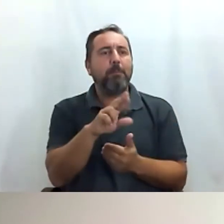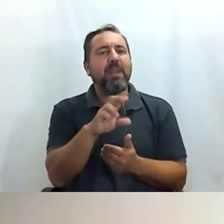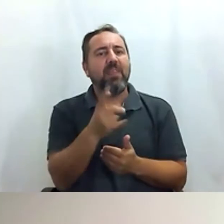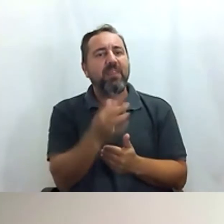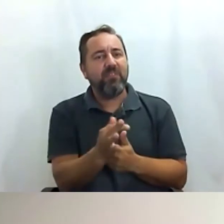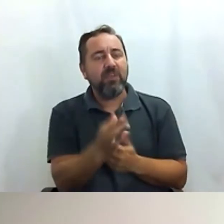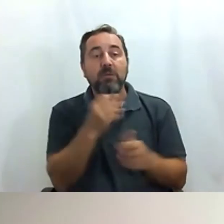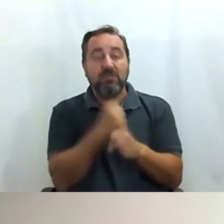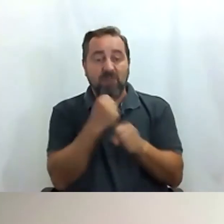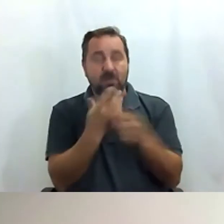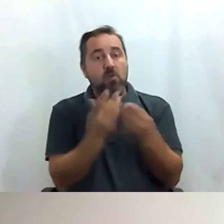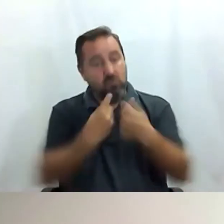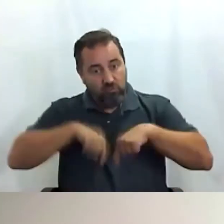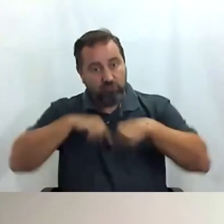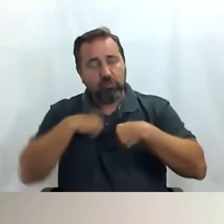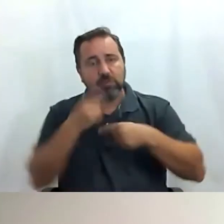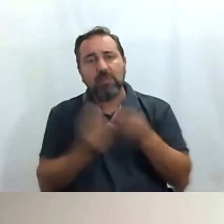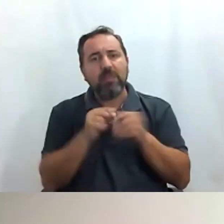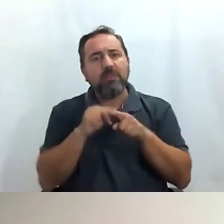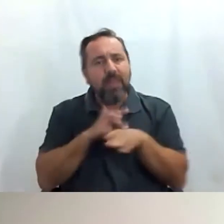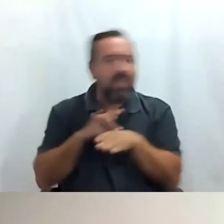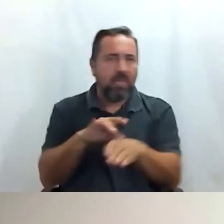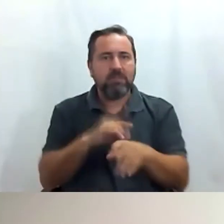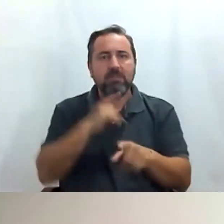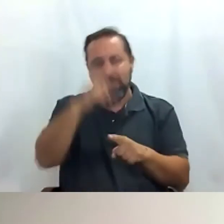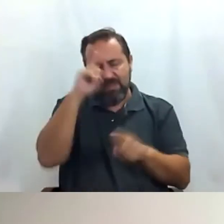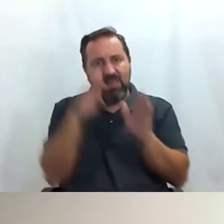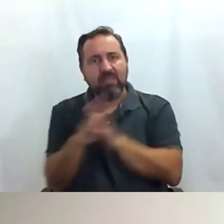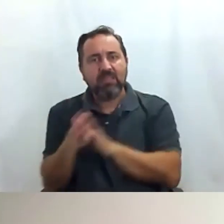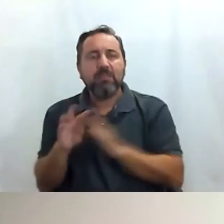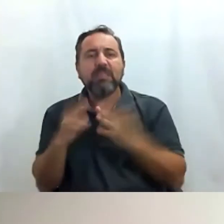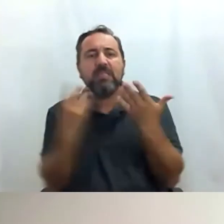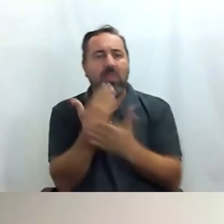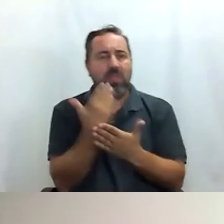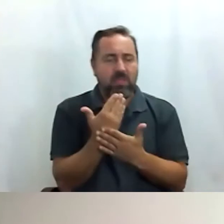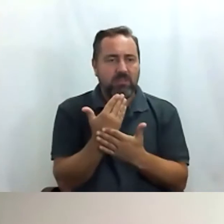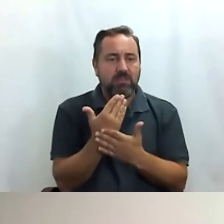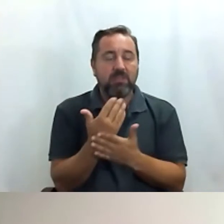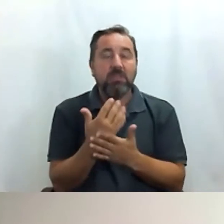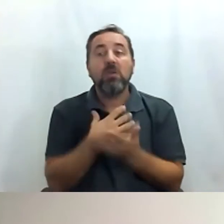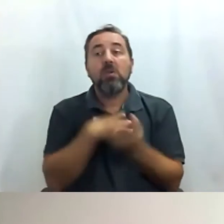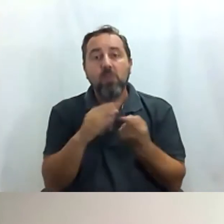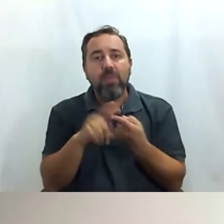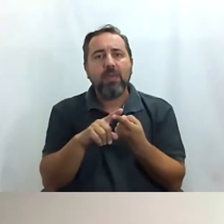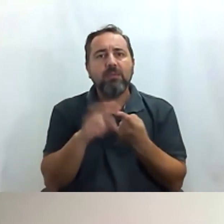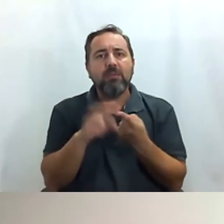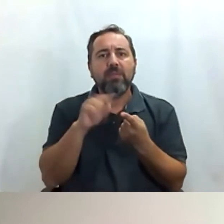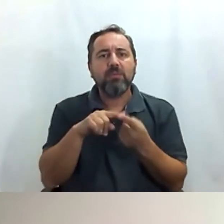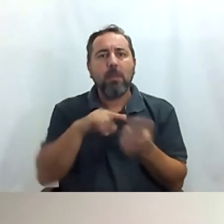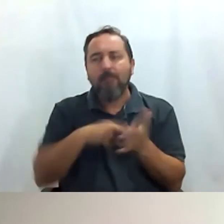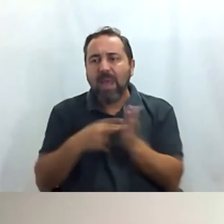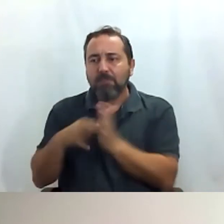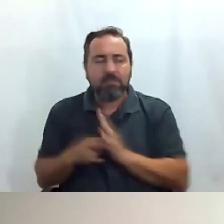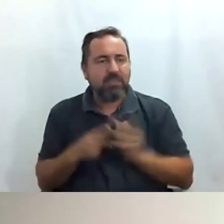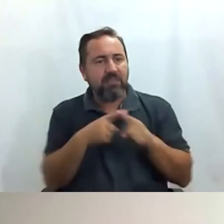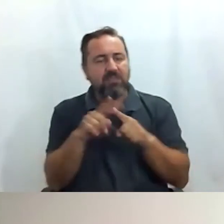hecho con nosotros para elaborar esta guía de Madrid accesible en siete días, donde se recogen distintos planes y distintas